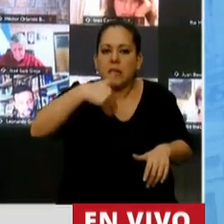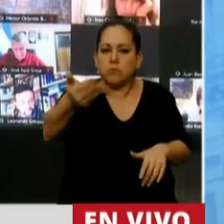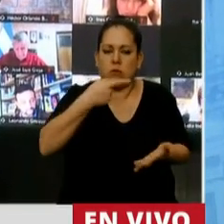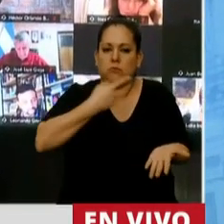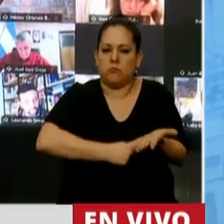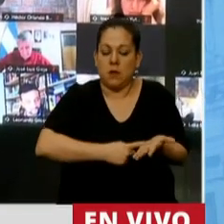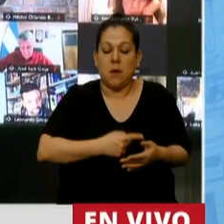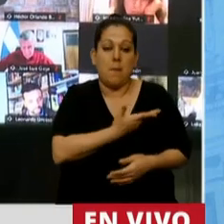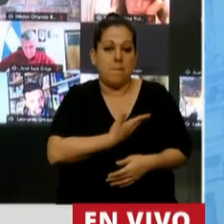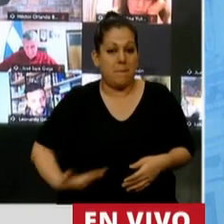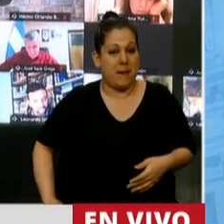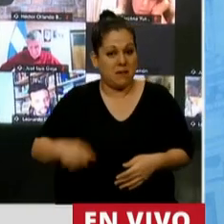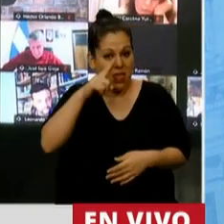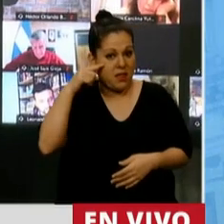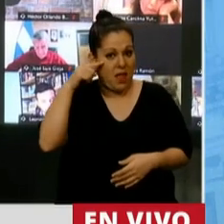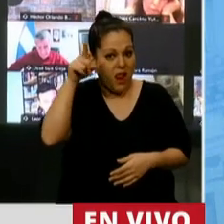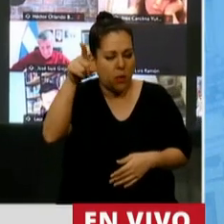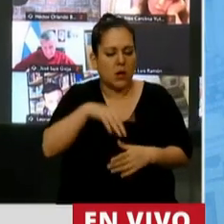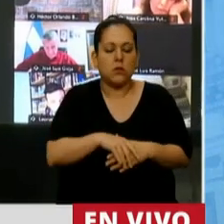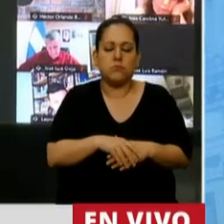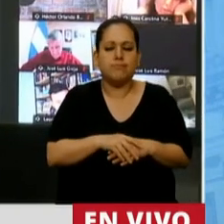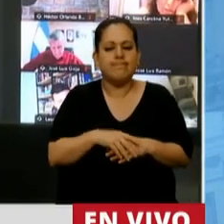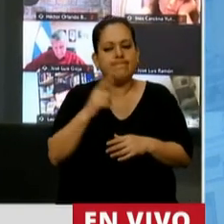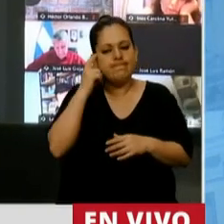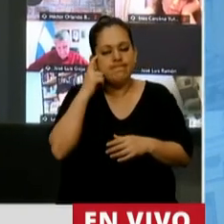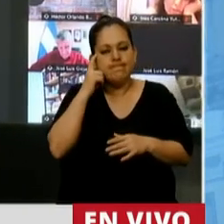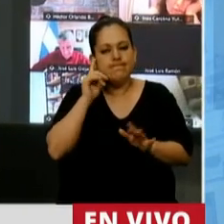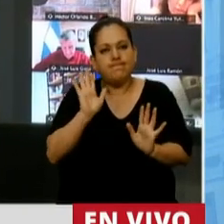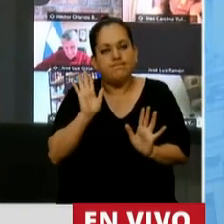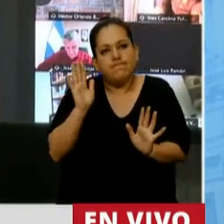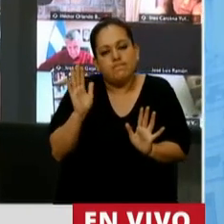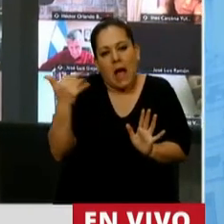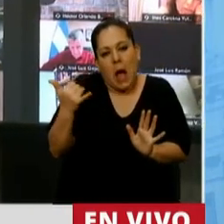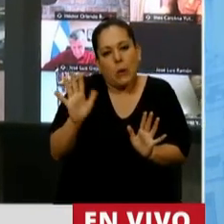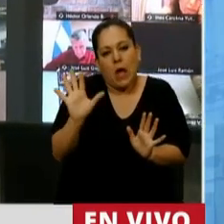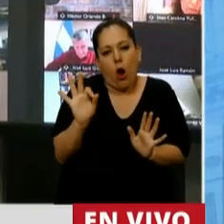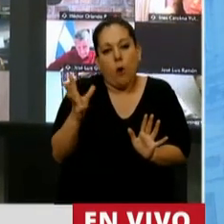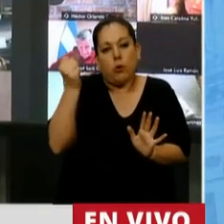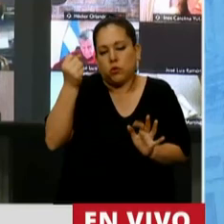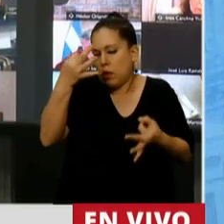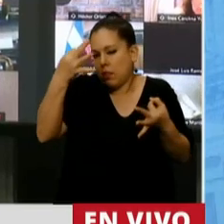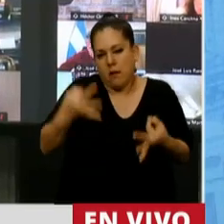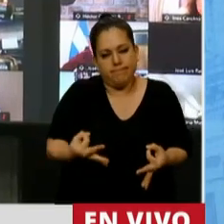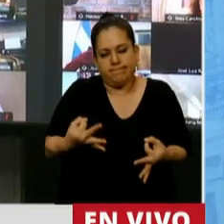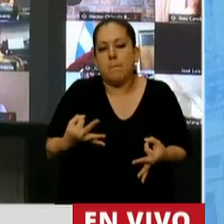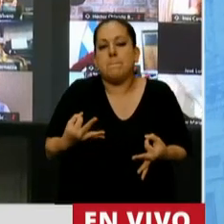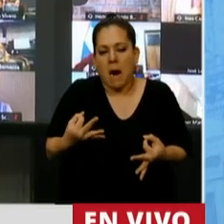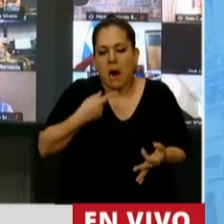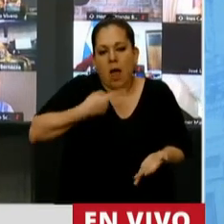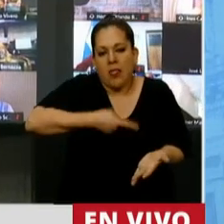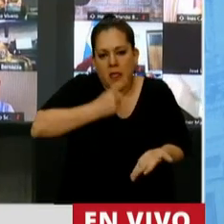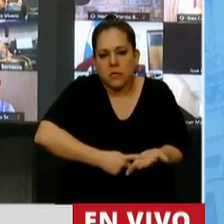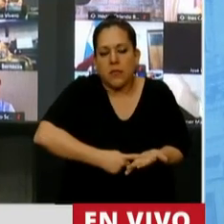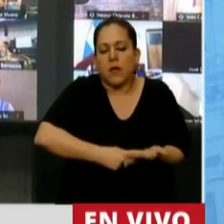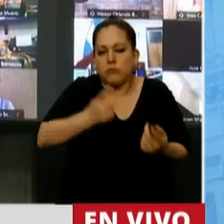El presidente tenía una oportunidad excelente para establecer sus parámetros